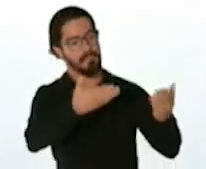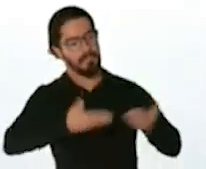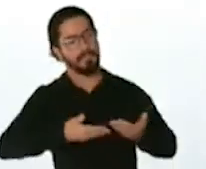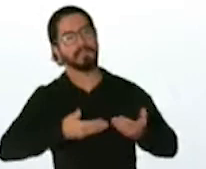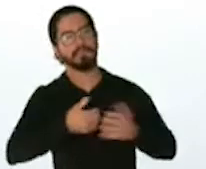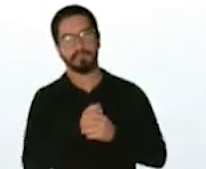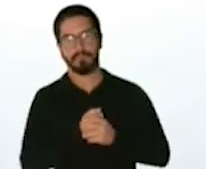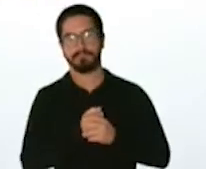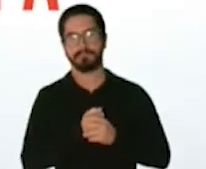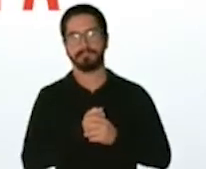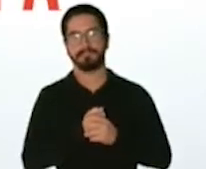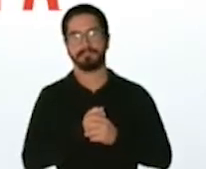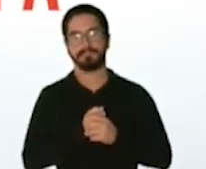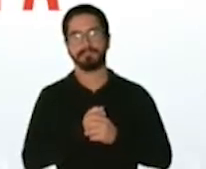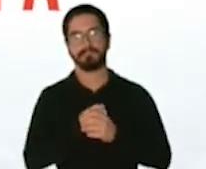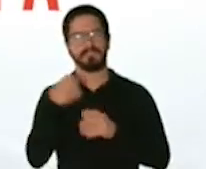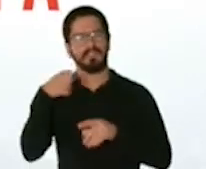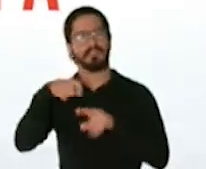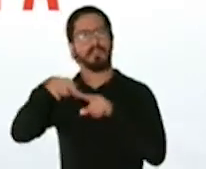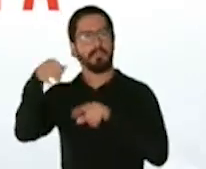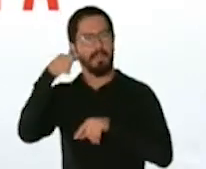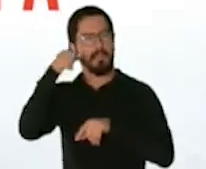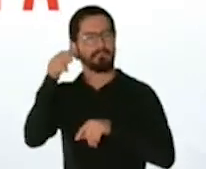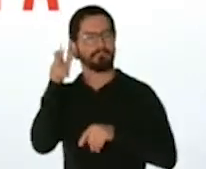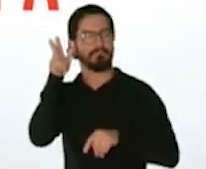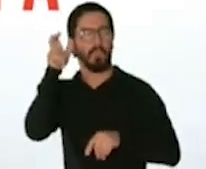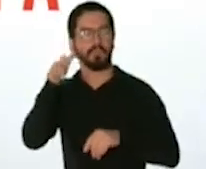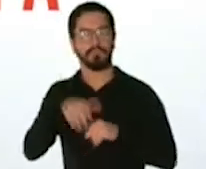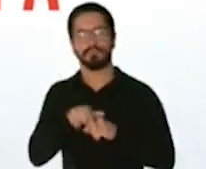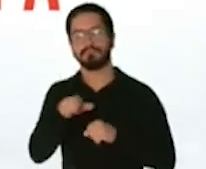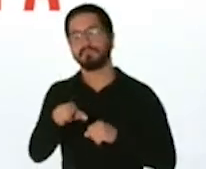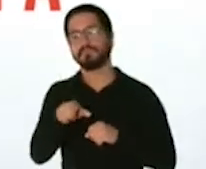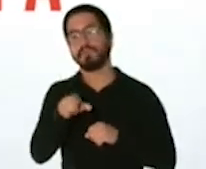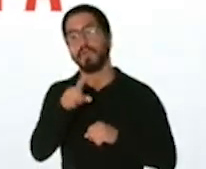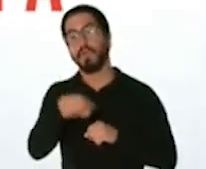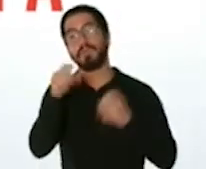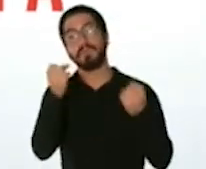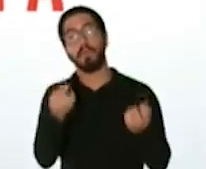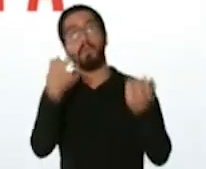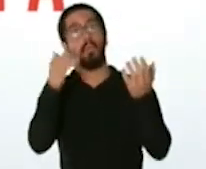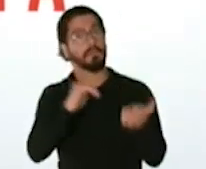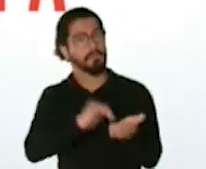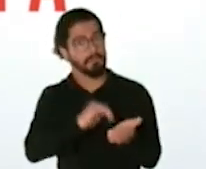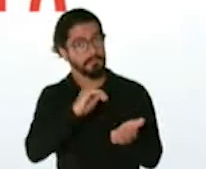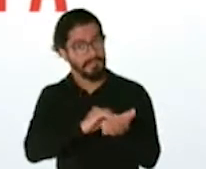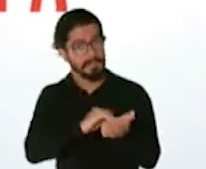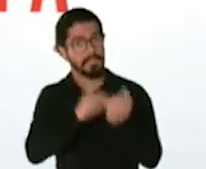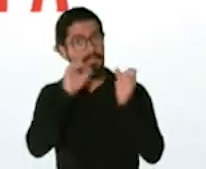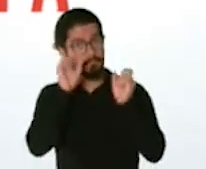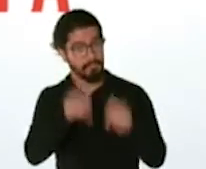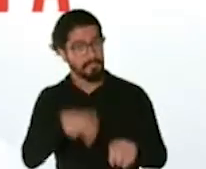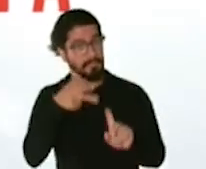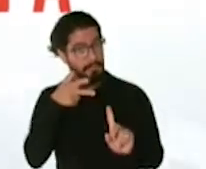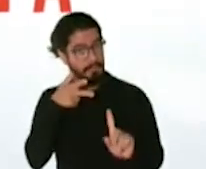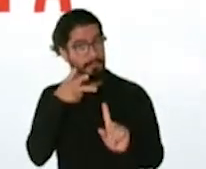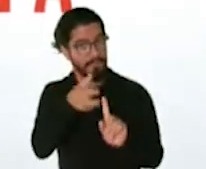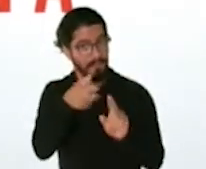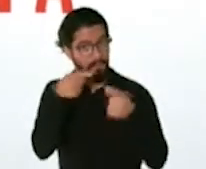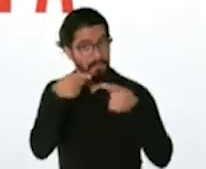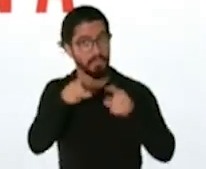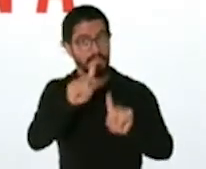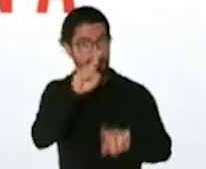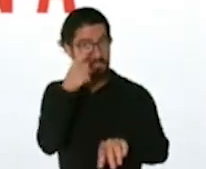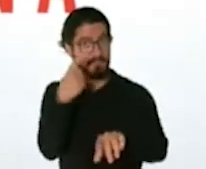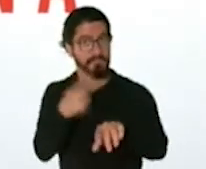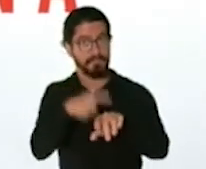¿cuántos médicos hasta ahora usted considera podrían ser vacunados durante esta primera